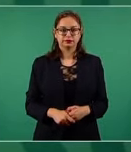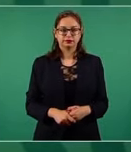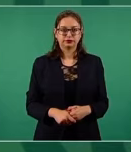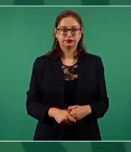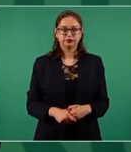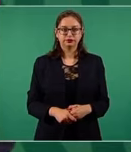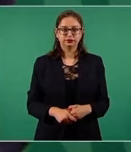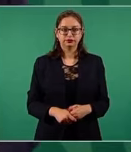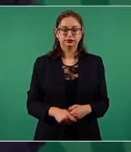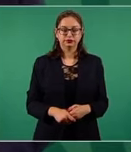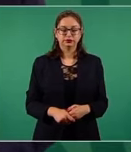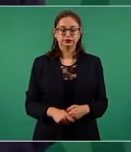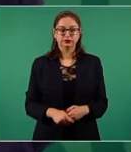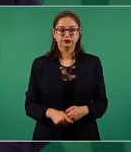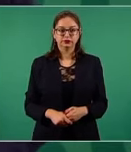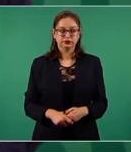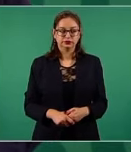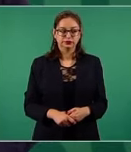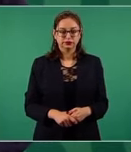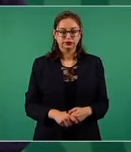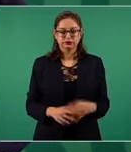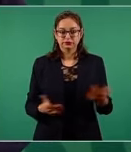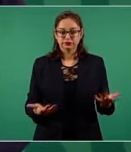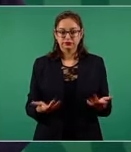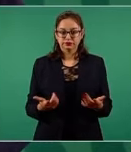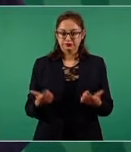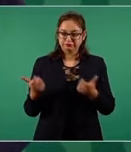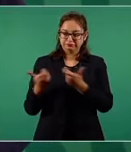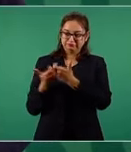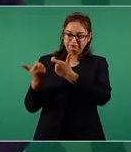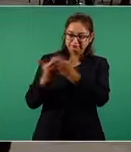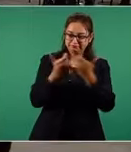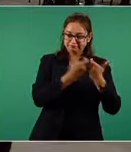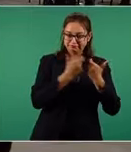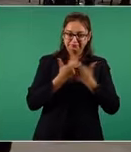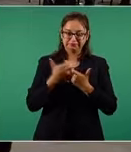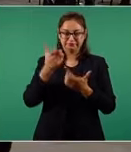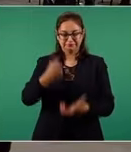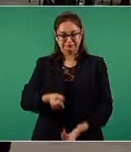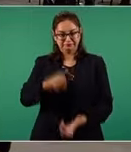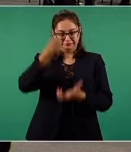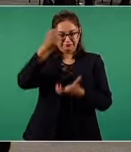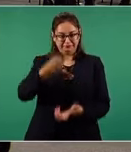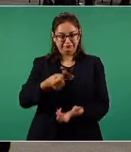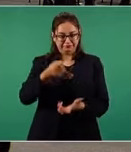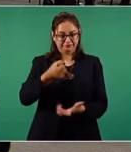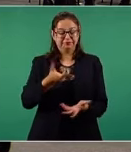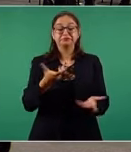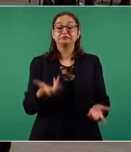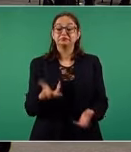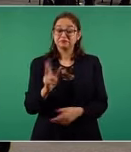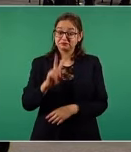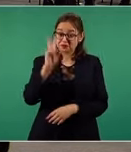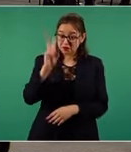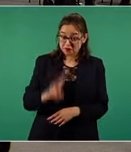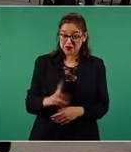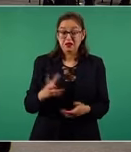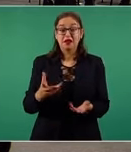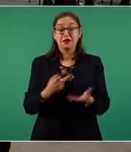recurso de esta rifa, que además es muy atractiva